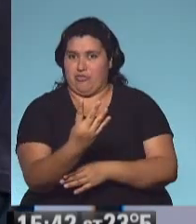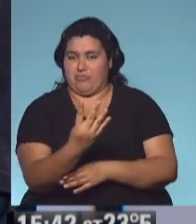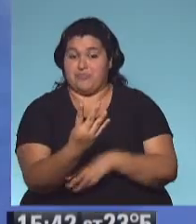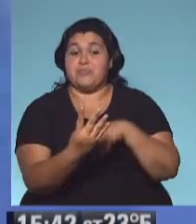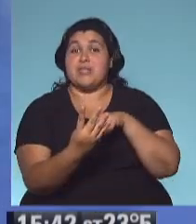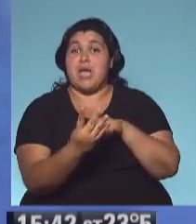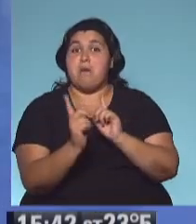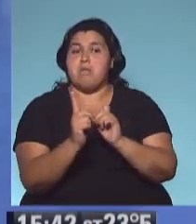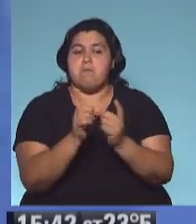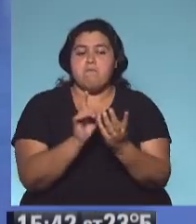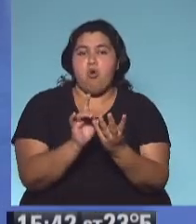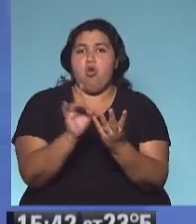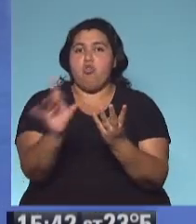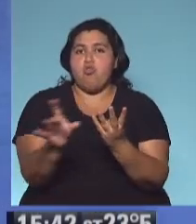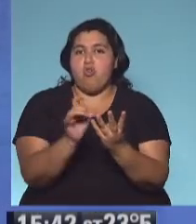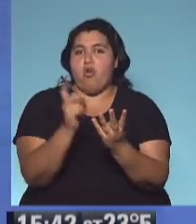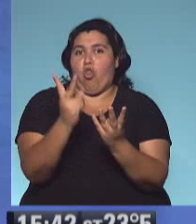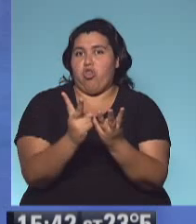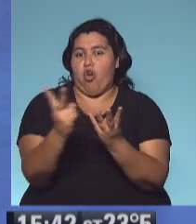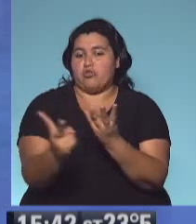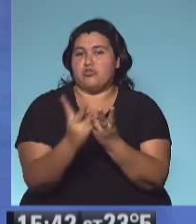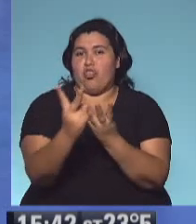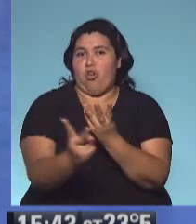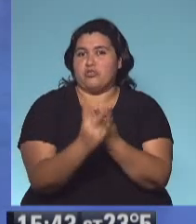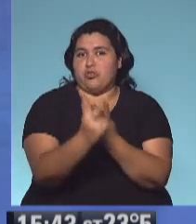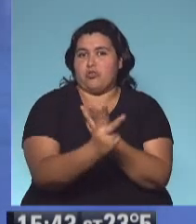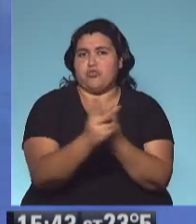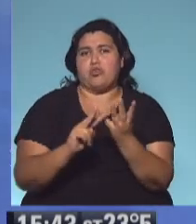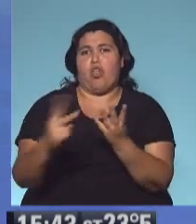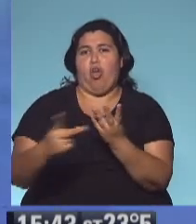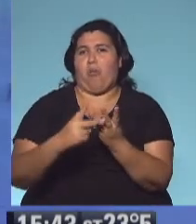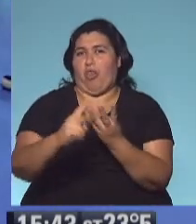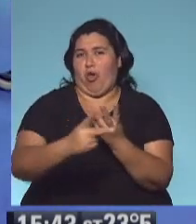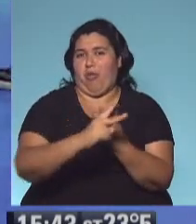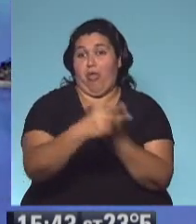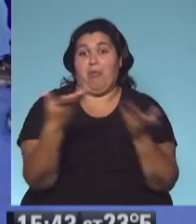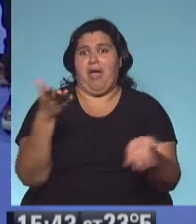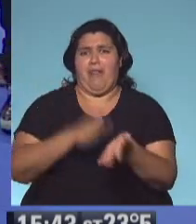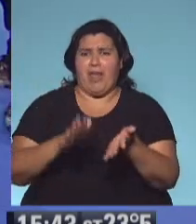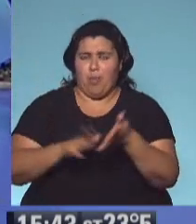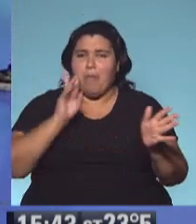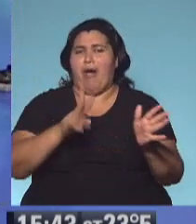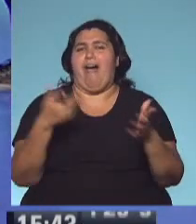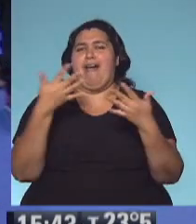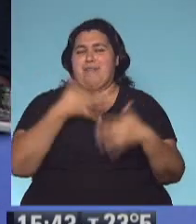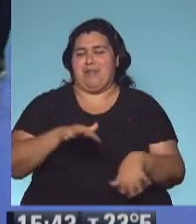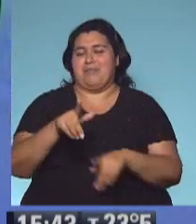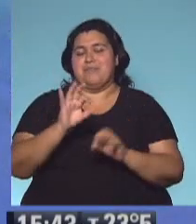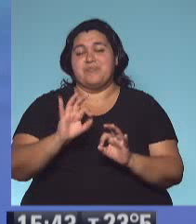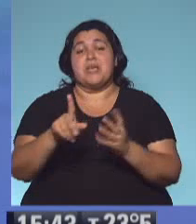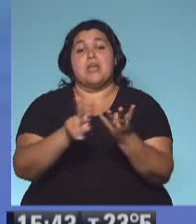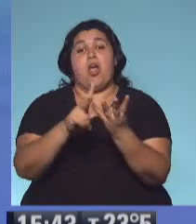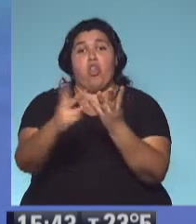cuatro. Y así sucesivamente, todos los días se va duplicando. Ahora los volví a ver, así que estoy encantado. Entonces, el asunto